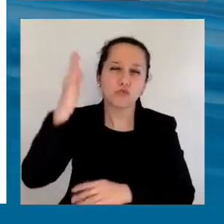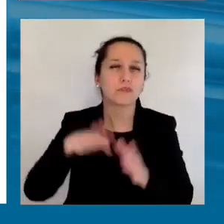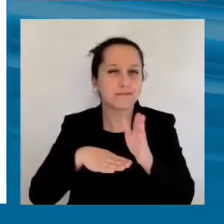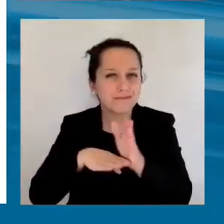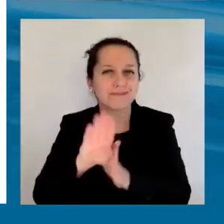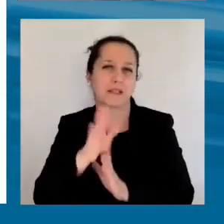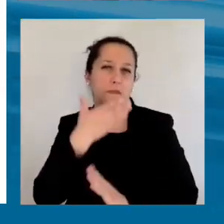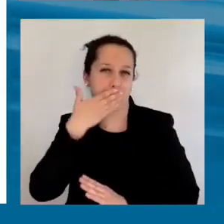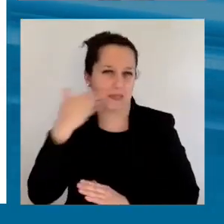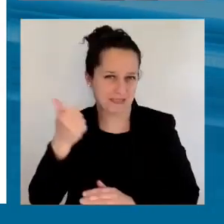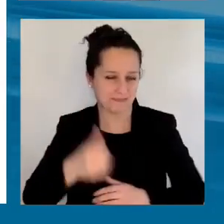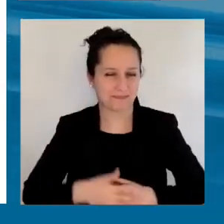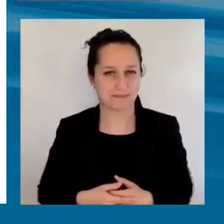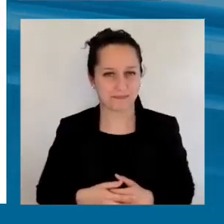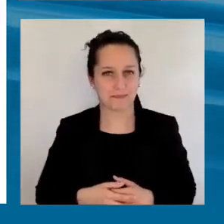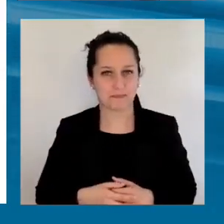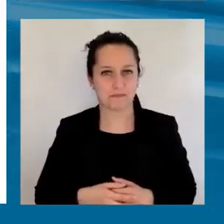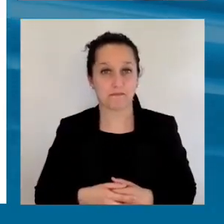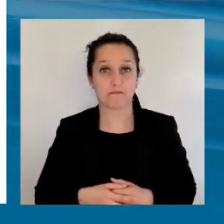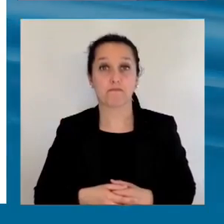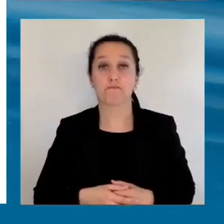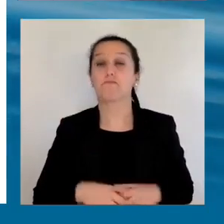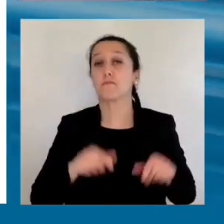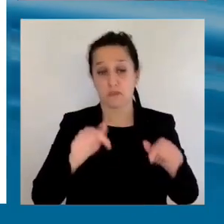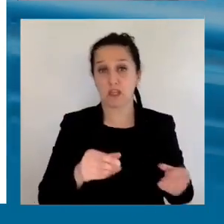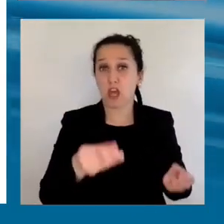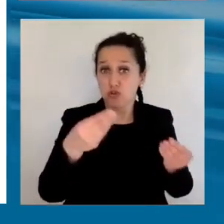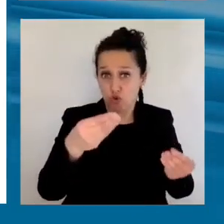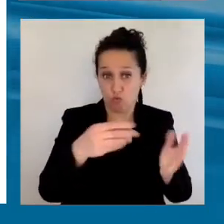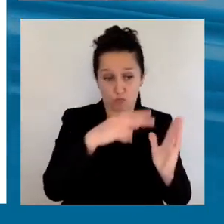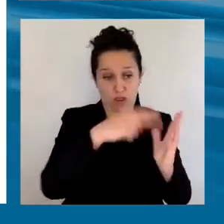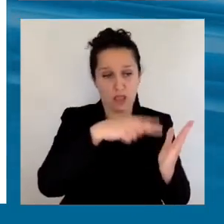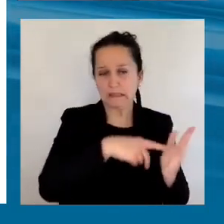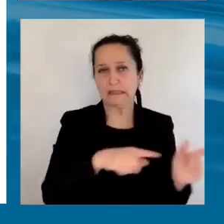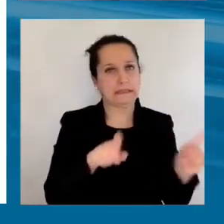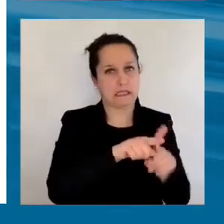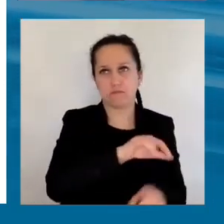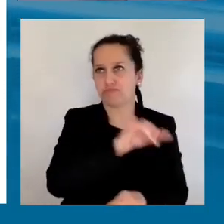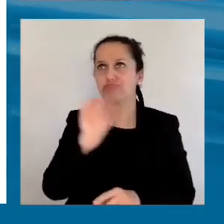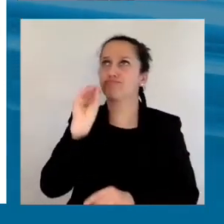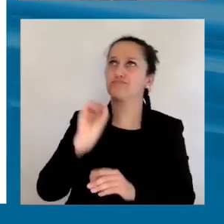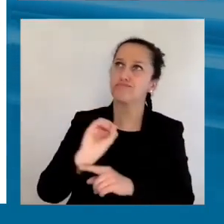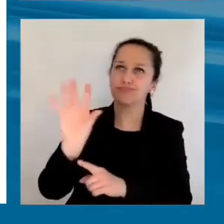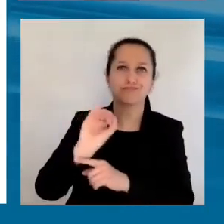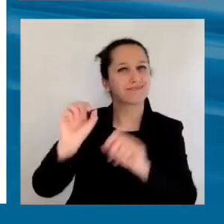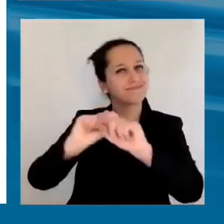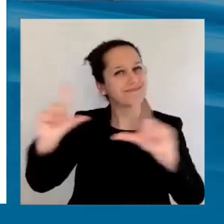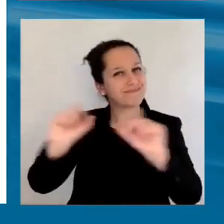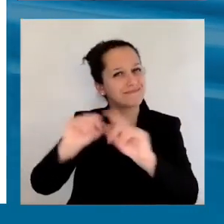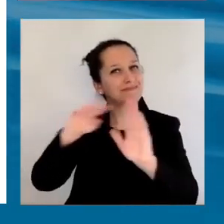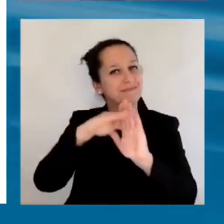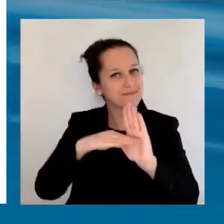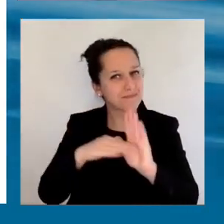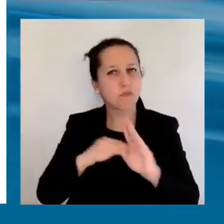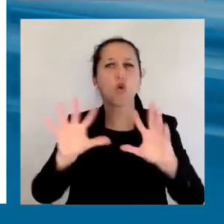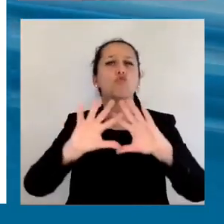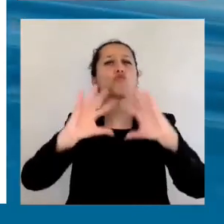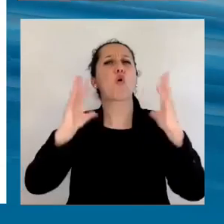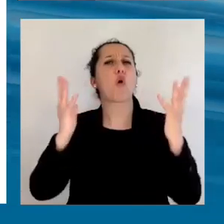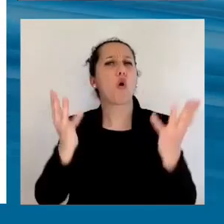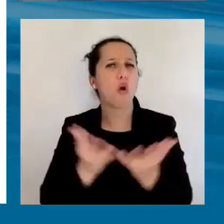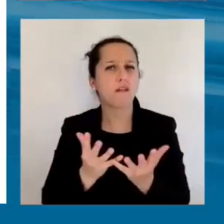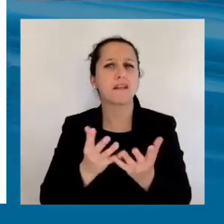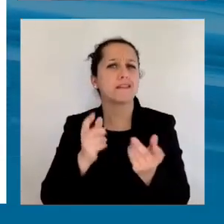presentación, básicamente, es la misma del documento. Un primer capítulo sobre globalización y las redefiniciones y los cambios. Un segundo